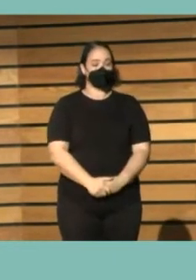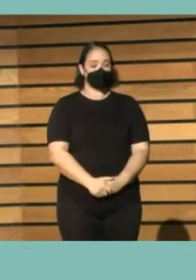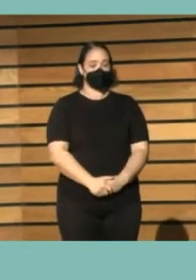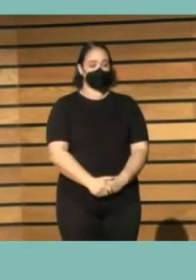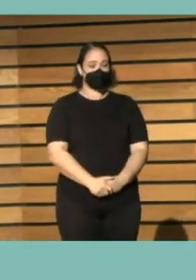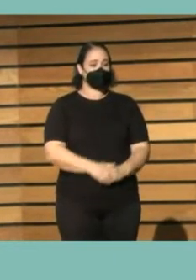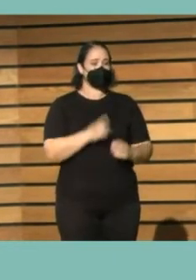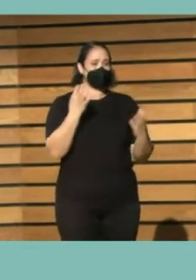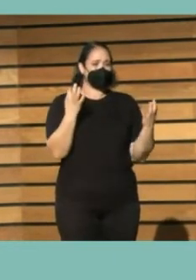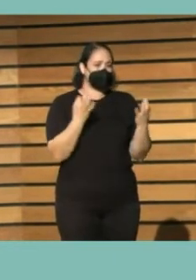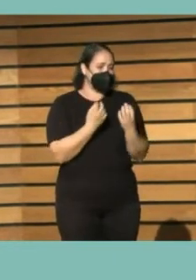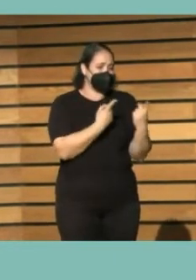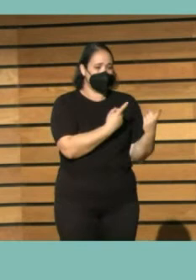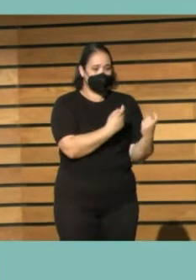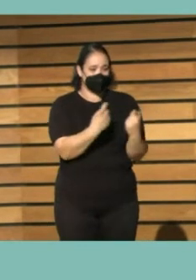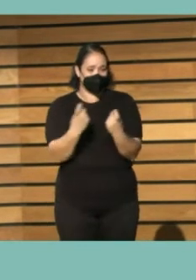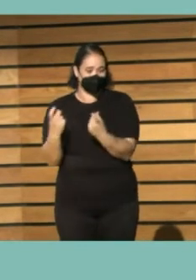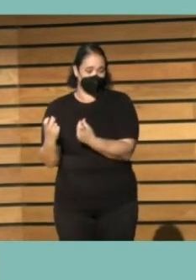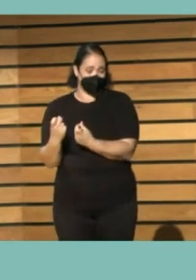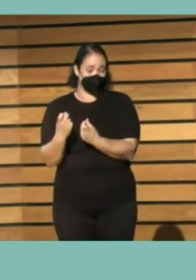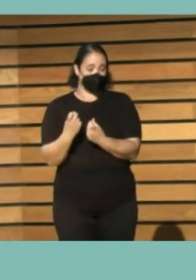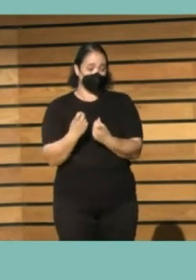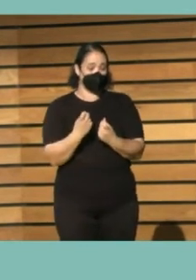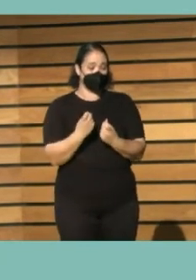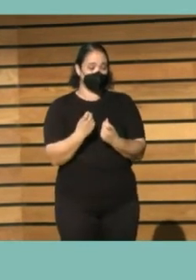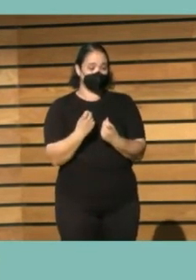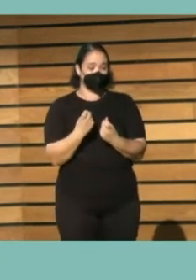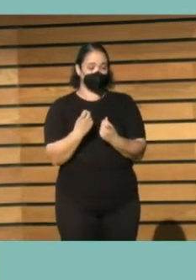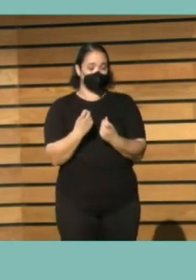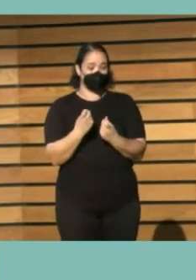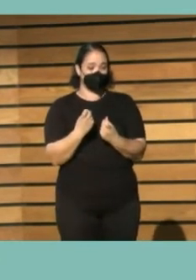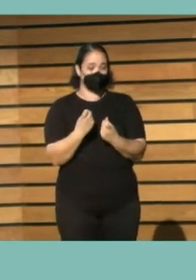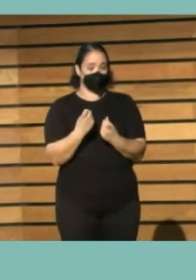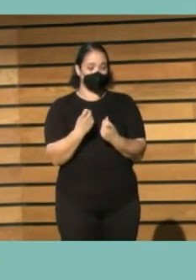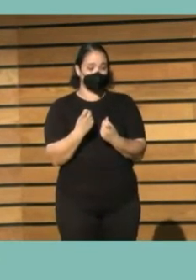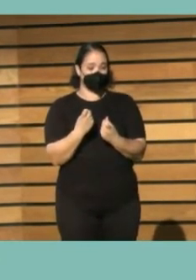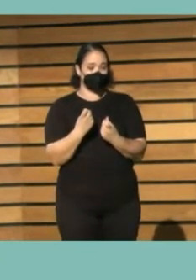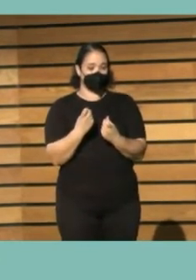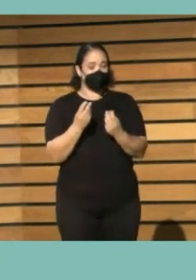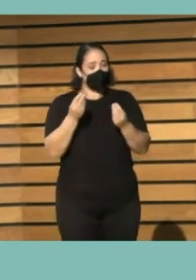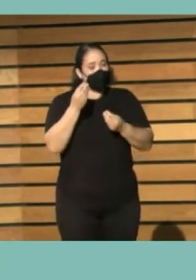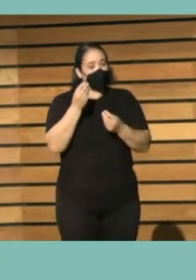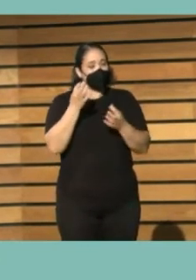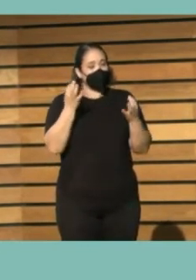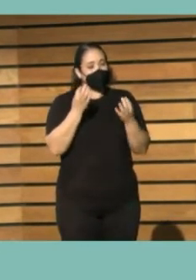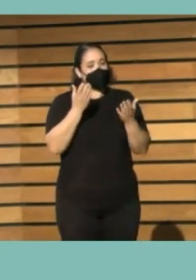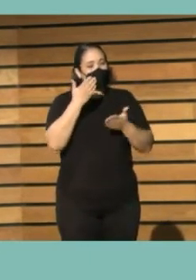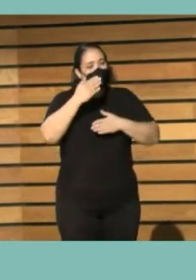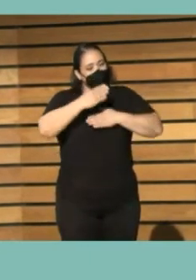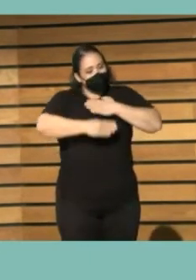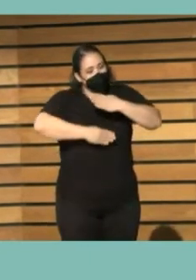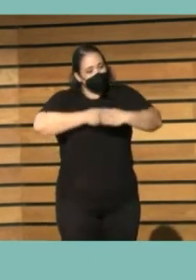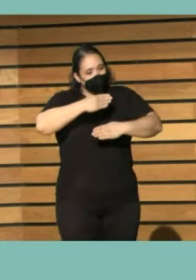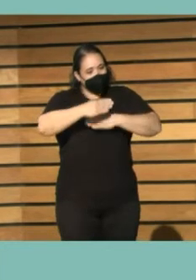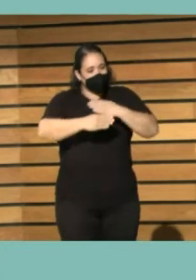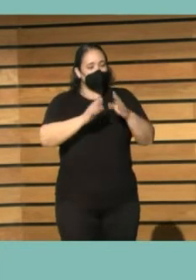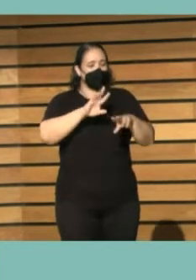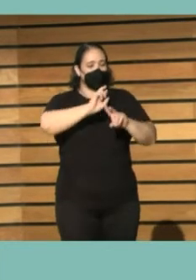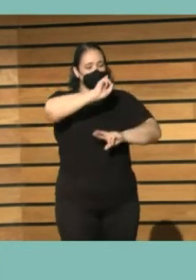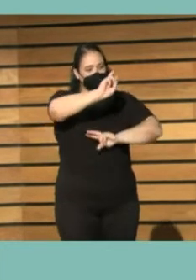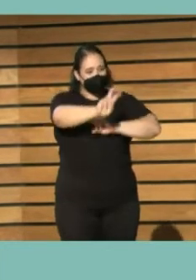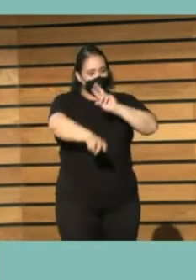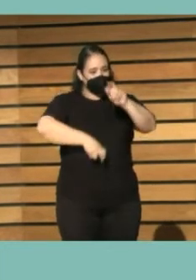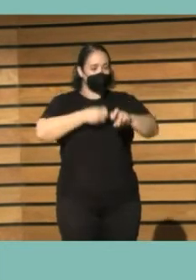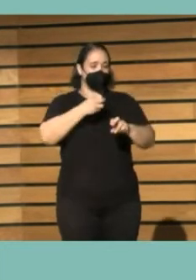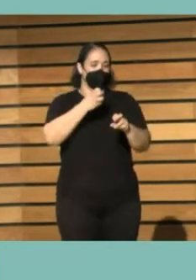es necesario atisbar que hay que hacer un proceso de renovación de las